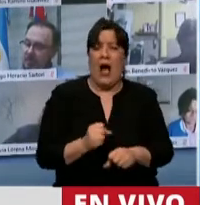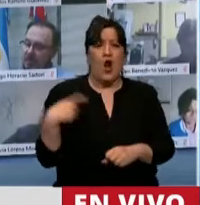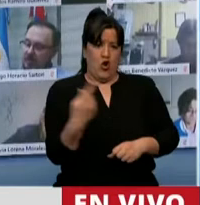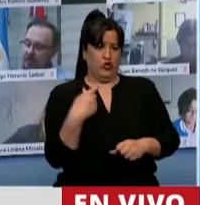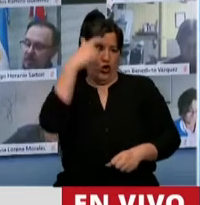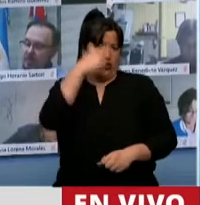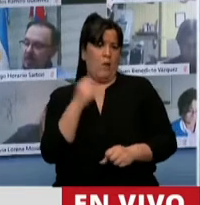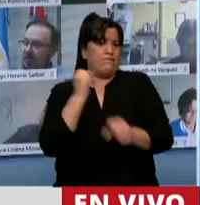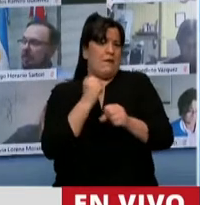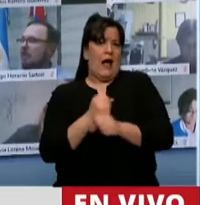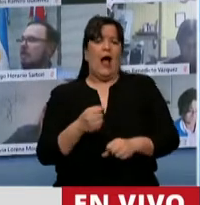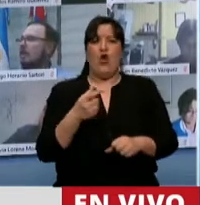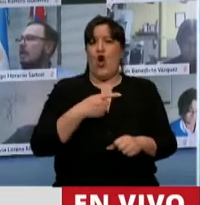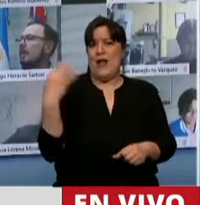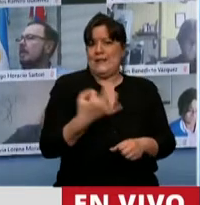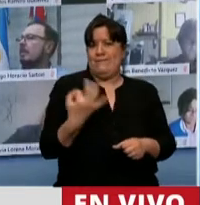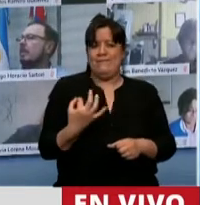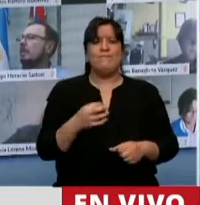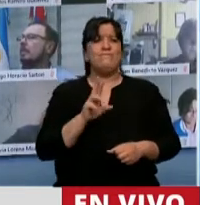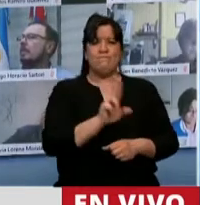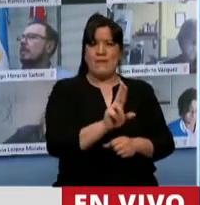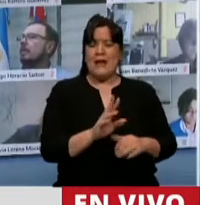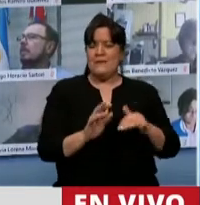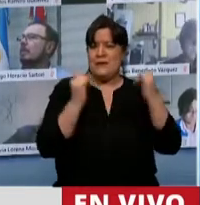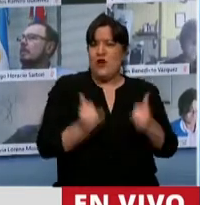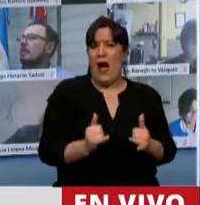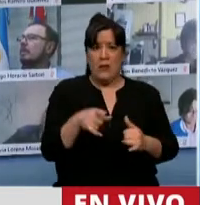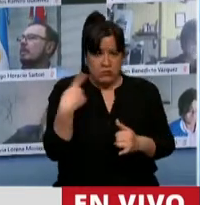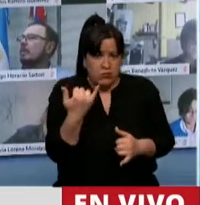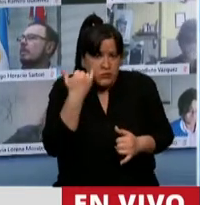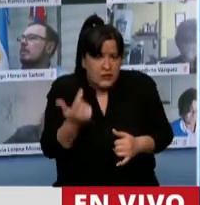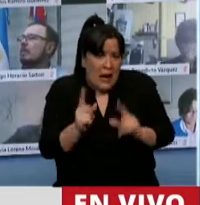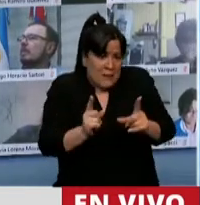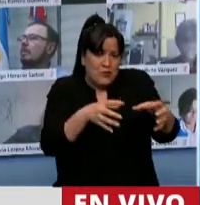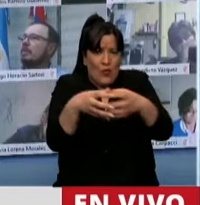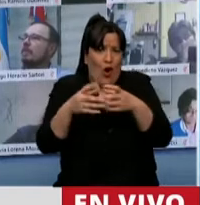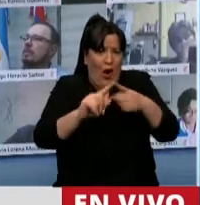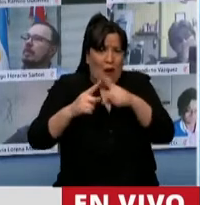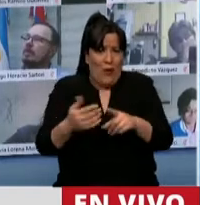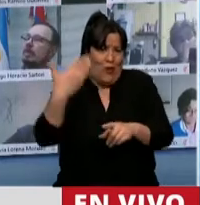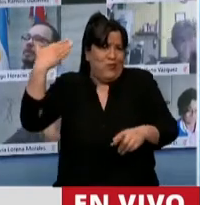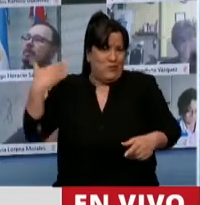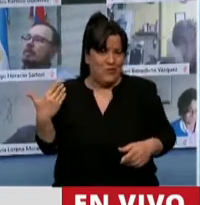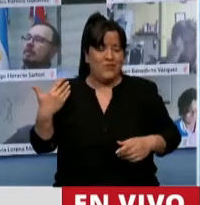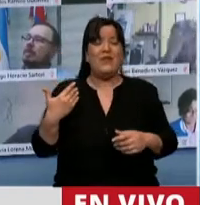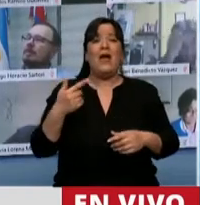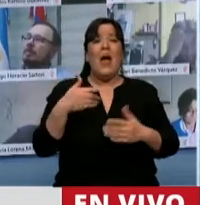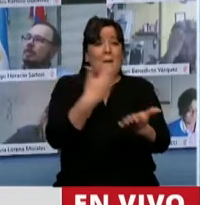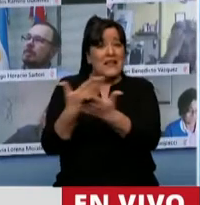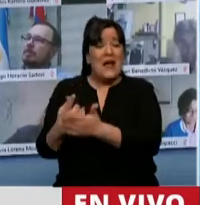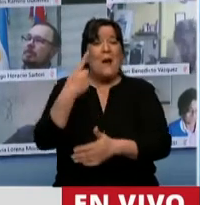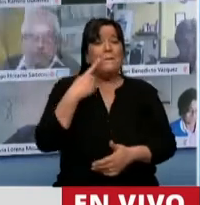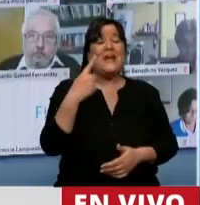Somos trabajadores esenciales. Y lo hemos hecho. Y lo hemos hecho en acuerdo con ellos mismos. Se presentaron 1